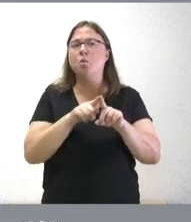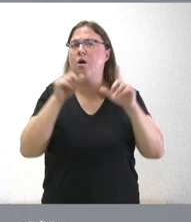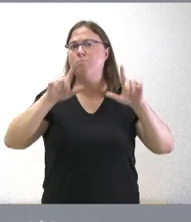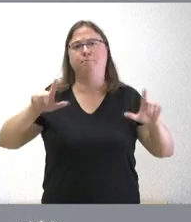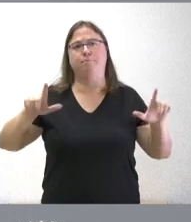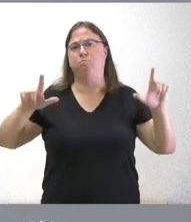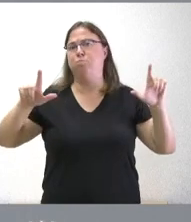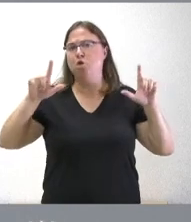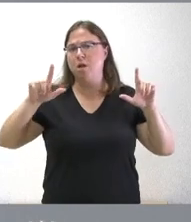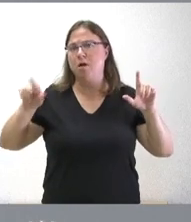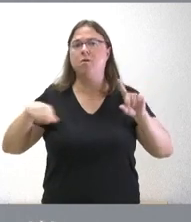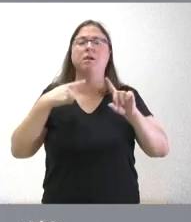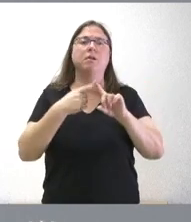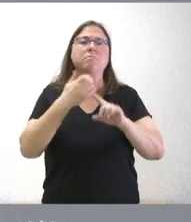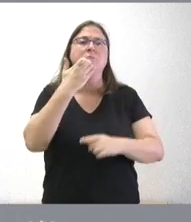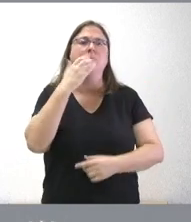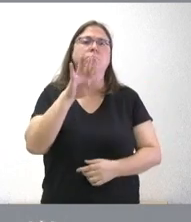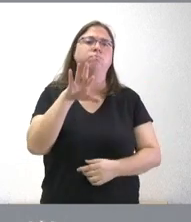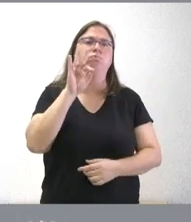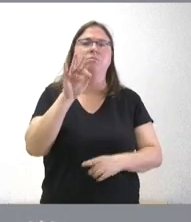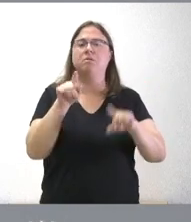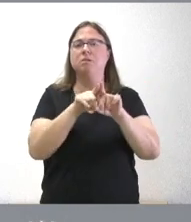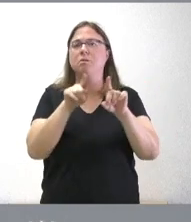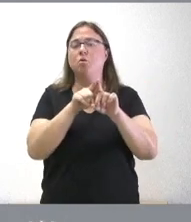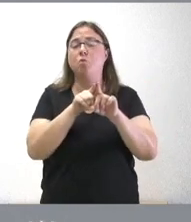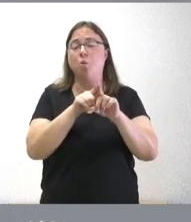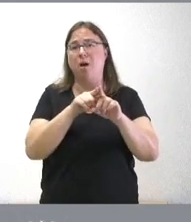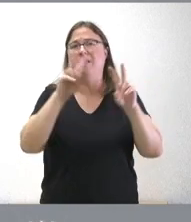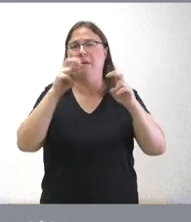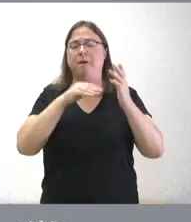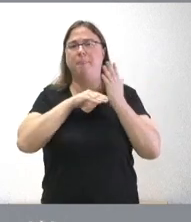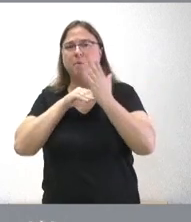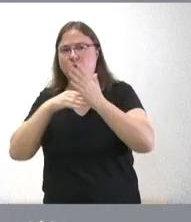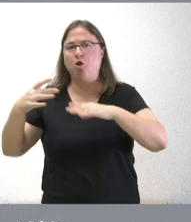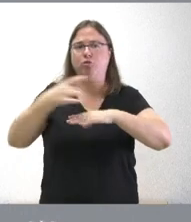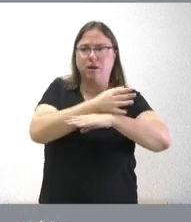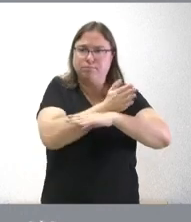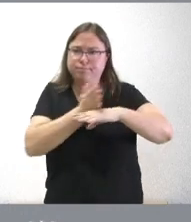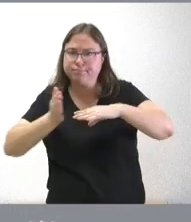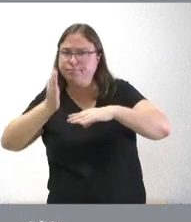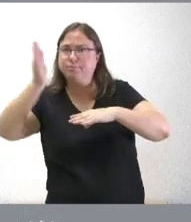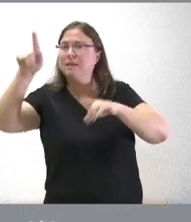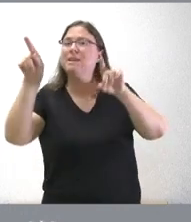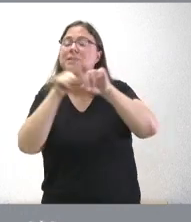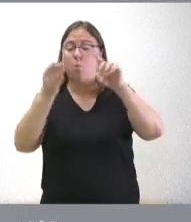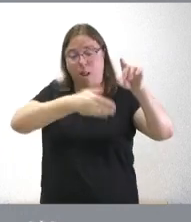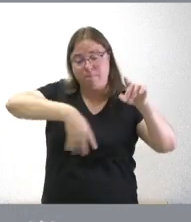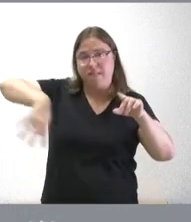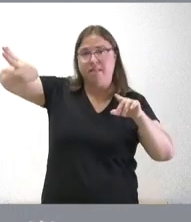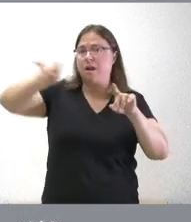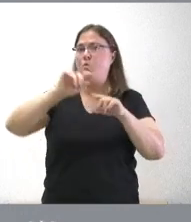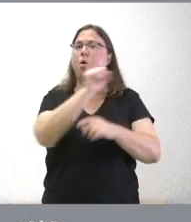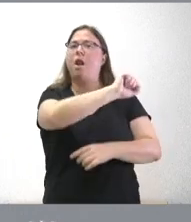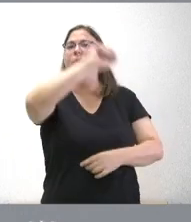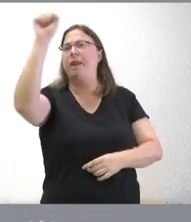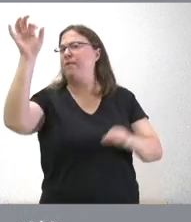merece y por tanto que consigamos poner el corredor atlántico al nivel que pueda estar el corredor mediterráneo en las prioridades